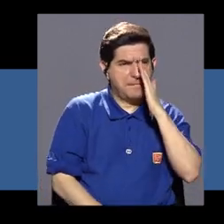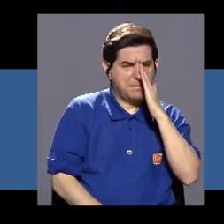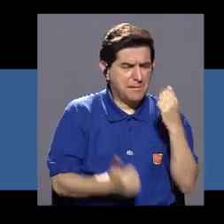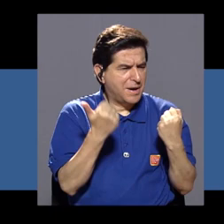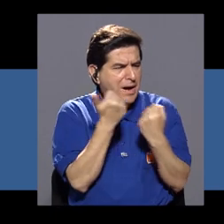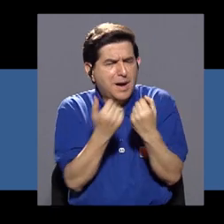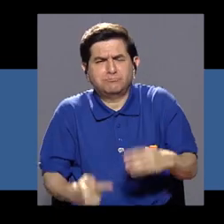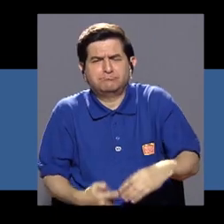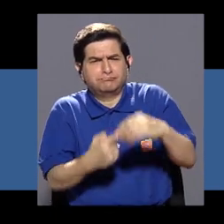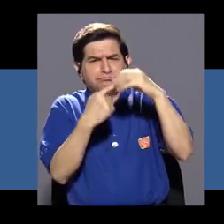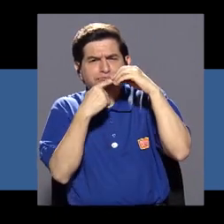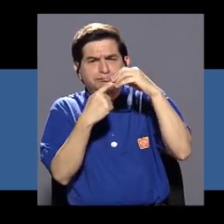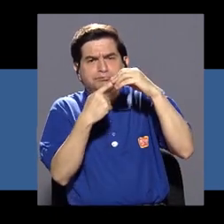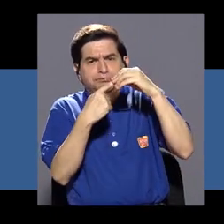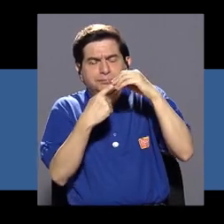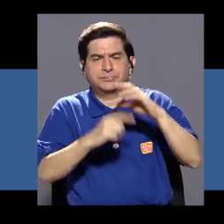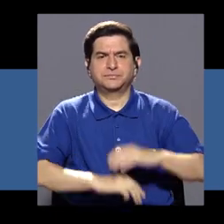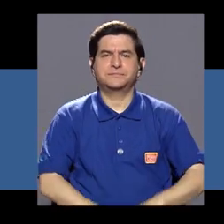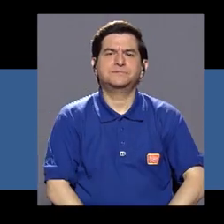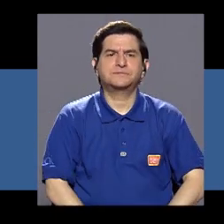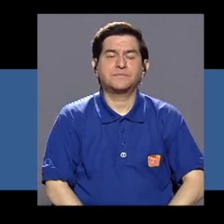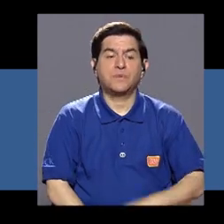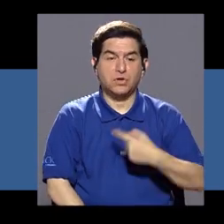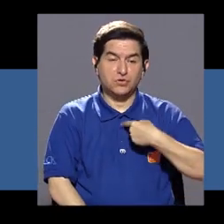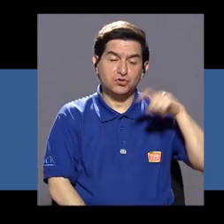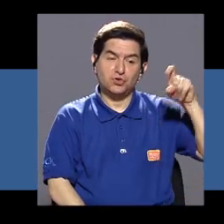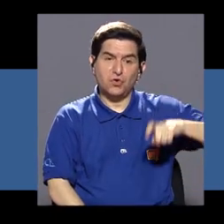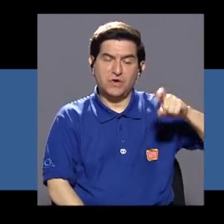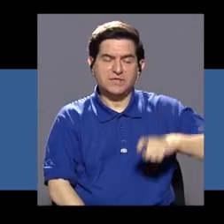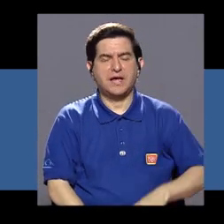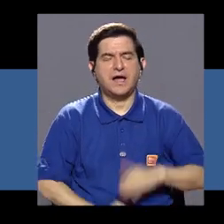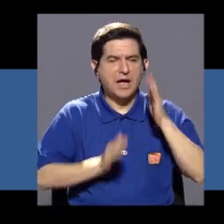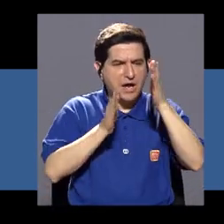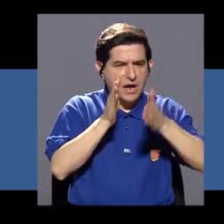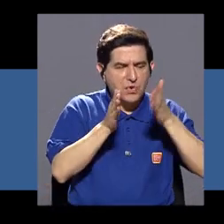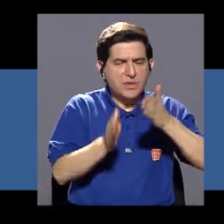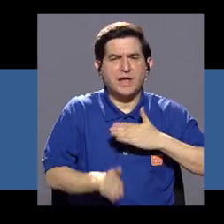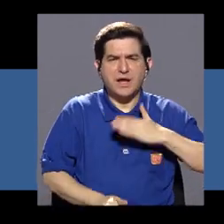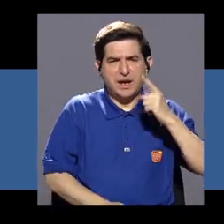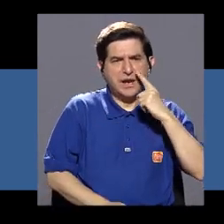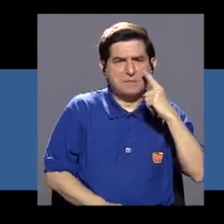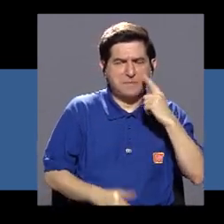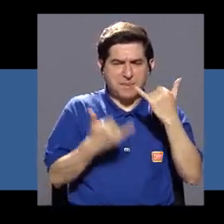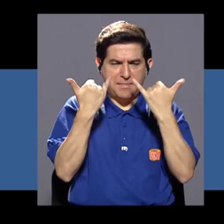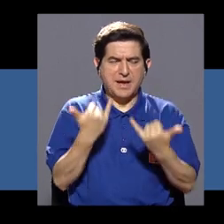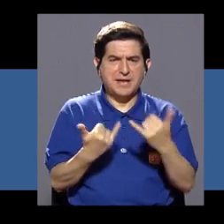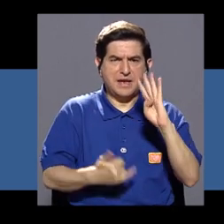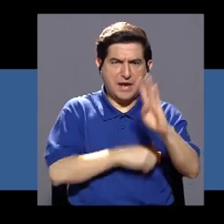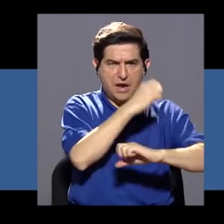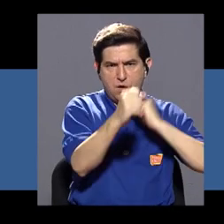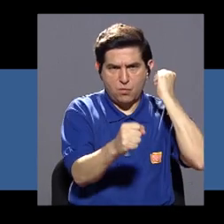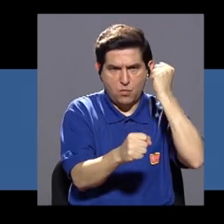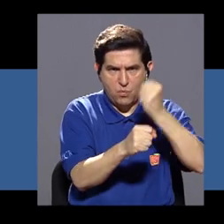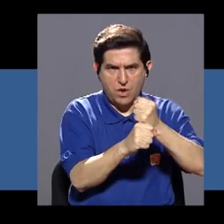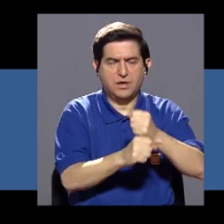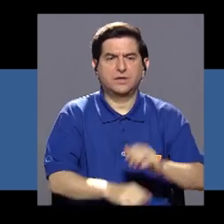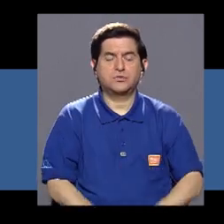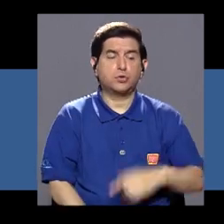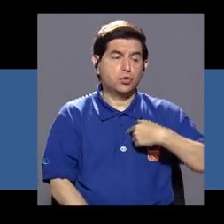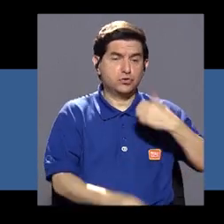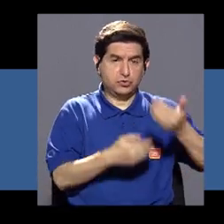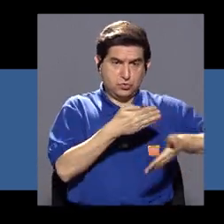mi mamá es mi gran apoyo, ¿verdad? Este, de ahí tuve que cuidar a mi papá desde hace cuatro años.